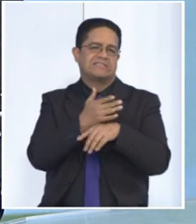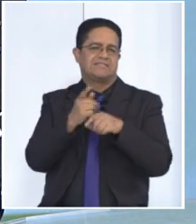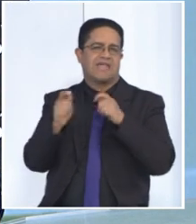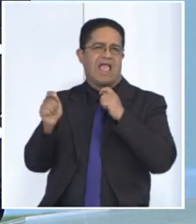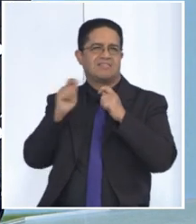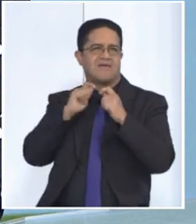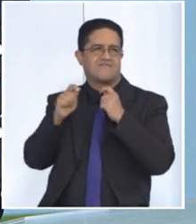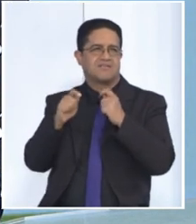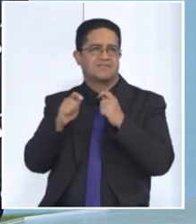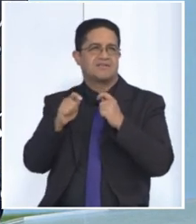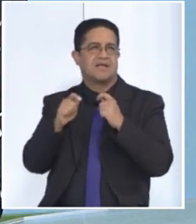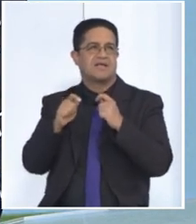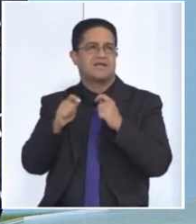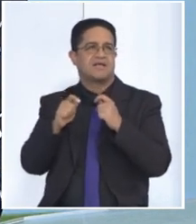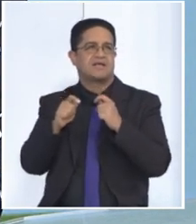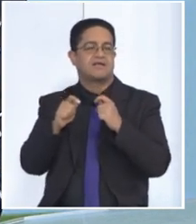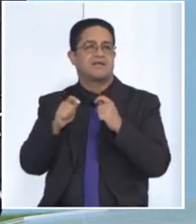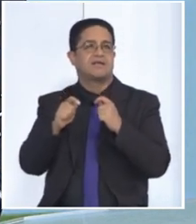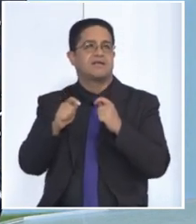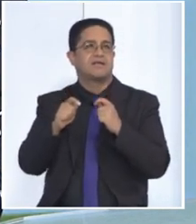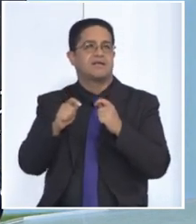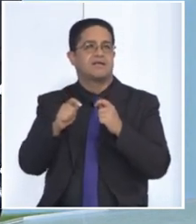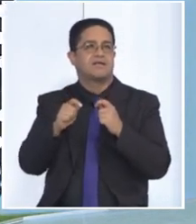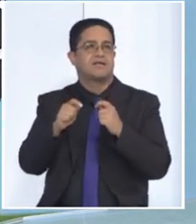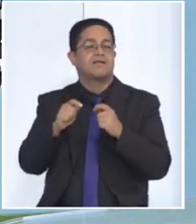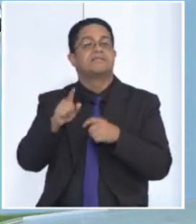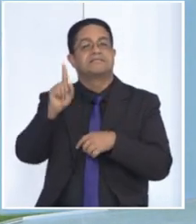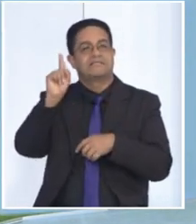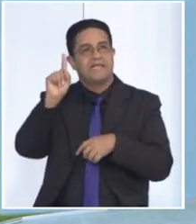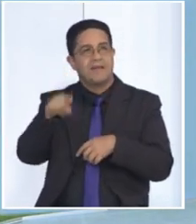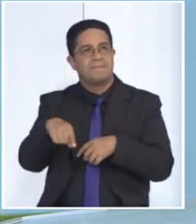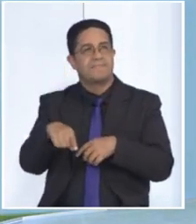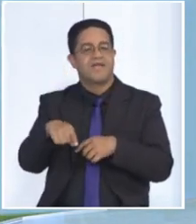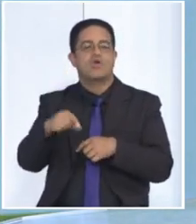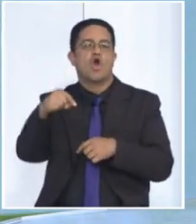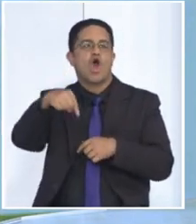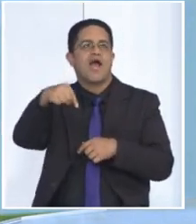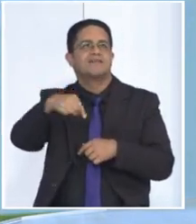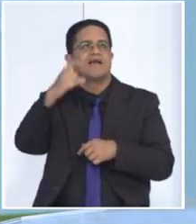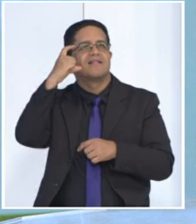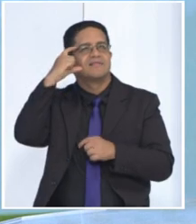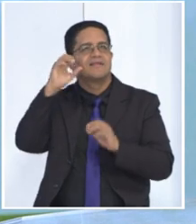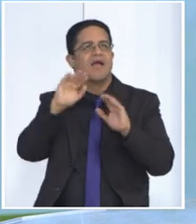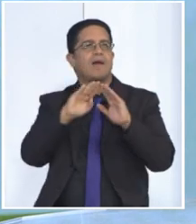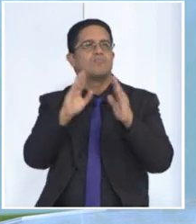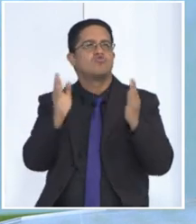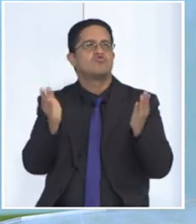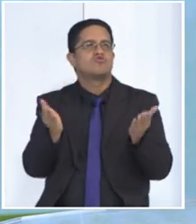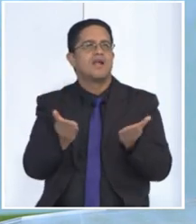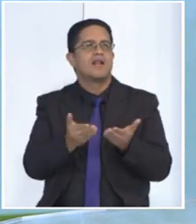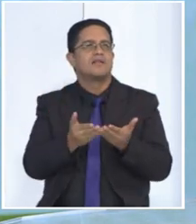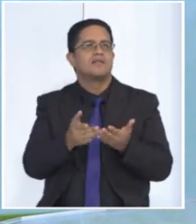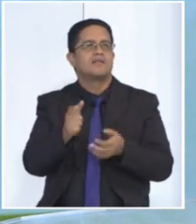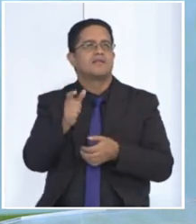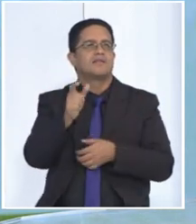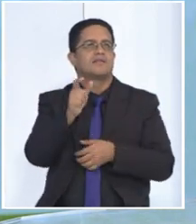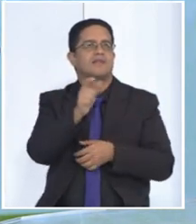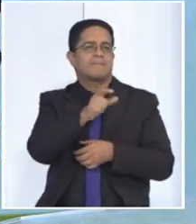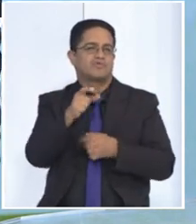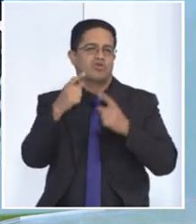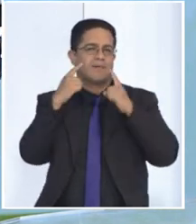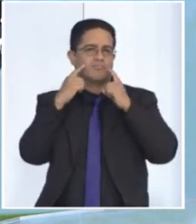queremos también felicitar a los osteópatas en su día, porque justamente es el Día Mundial y felicitamos a todos los profesionales de esta área.